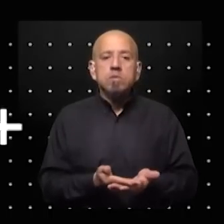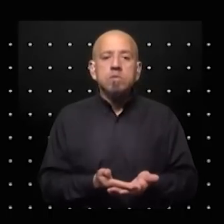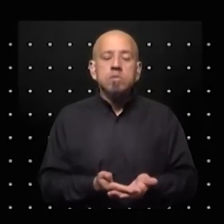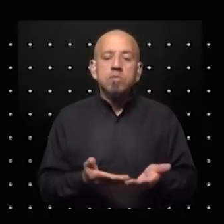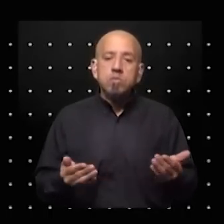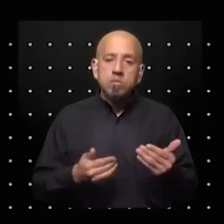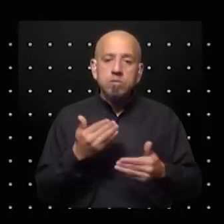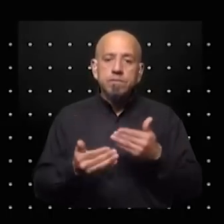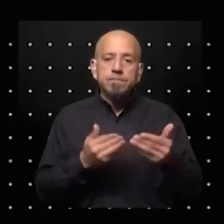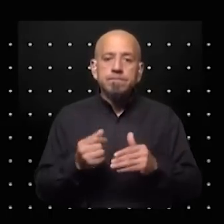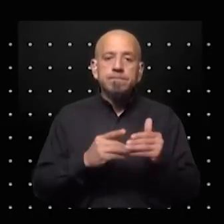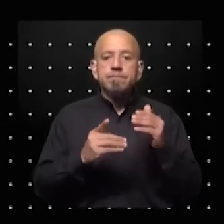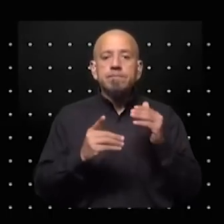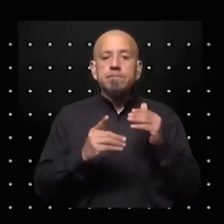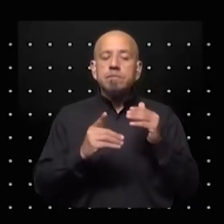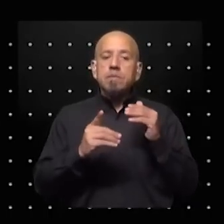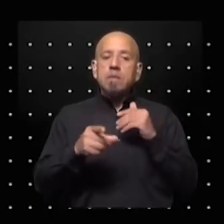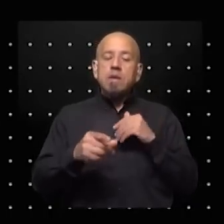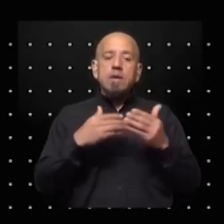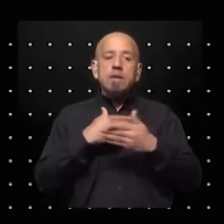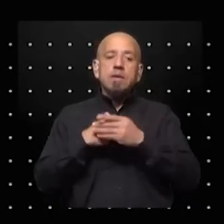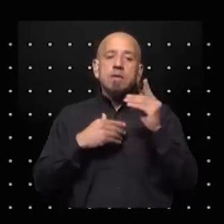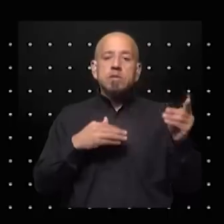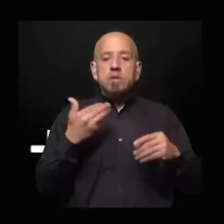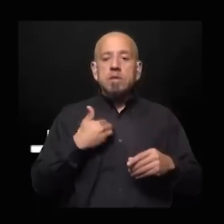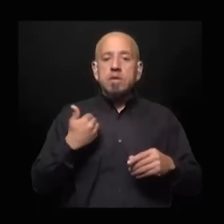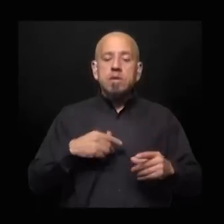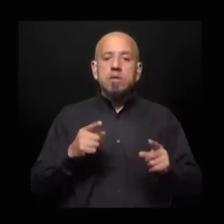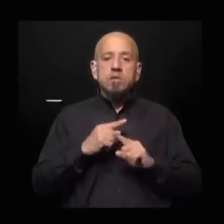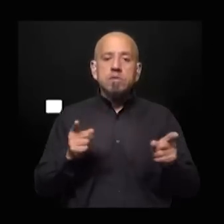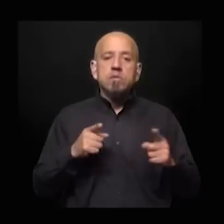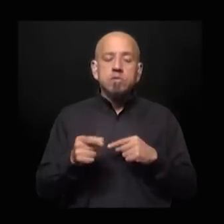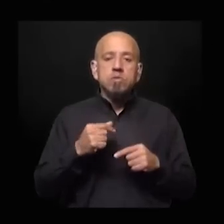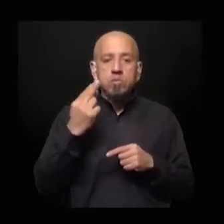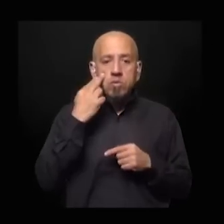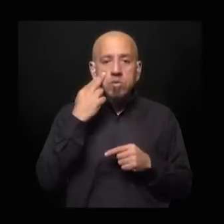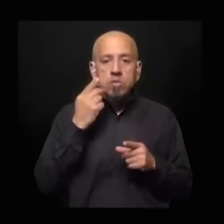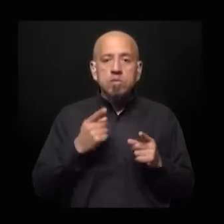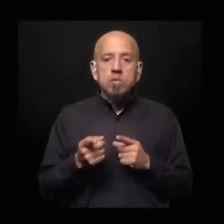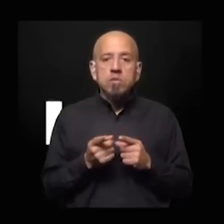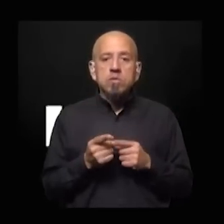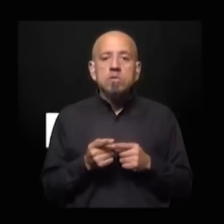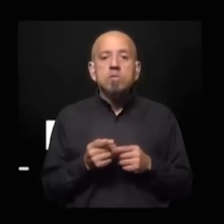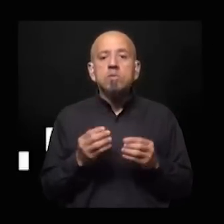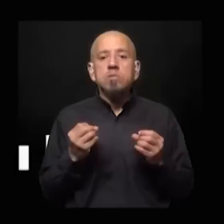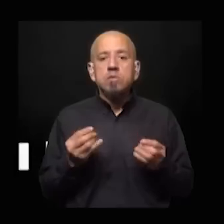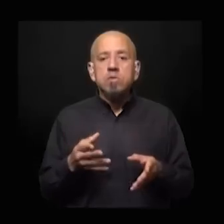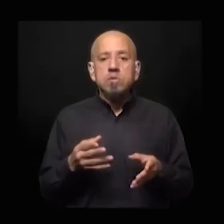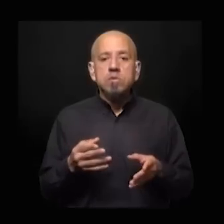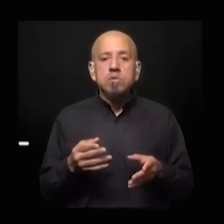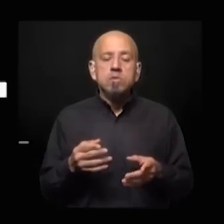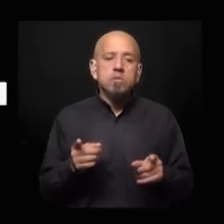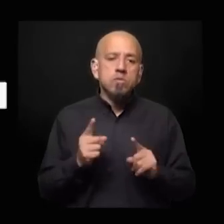democrático la derecha argentina no y es un es un grave problema eso por ahí no se ve así hacia